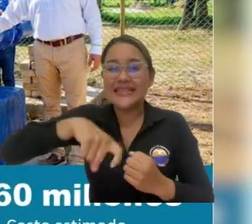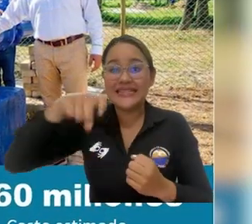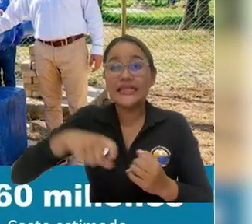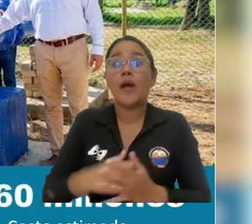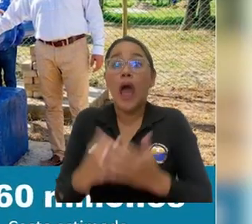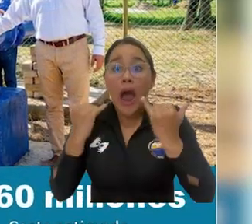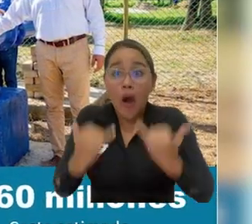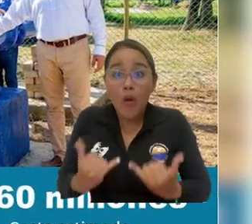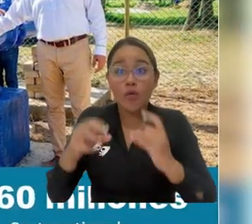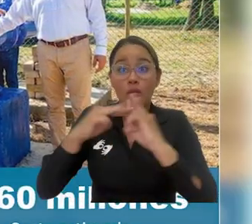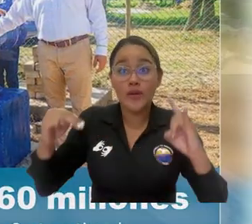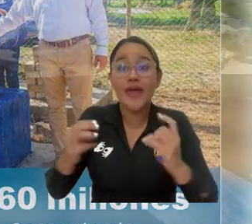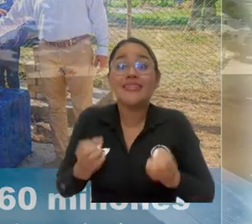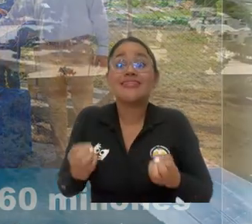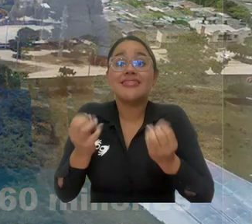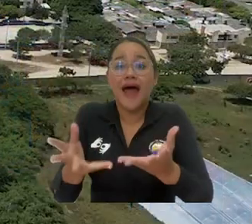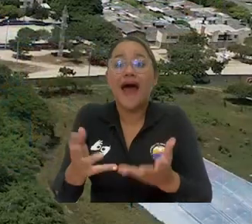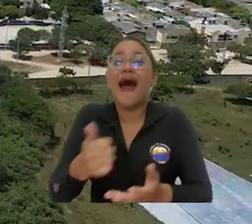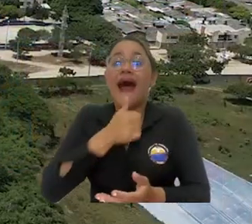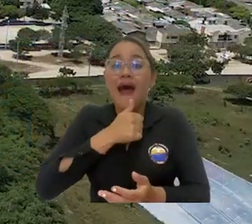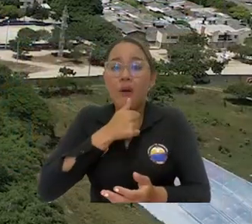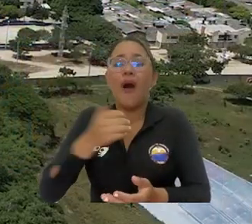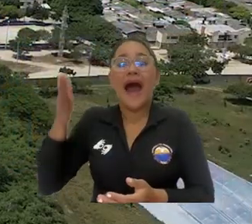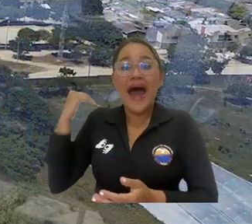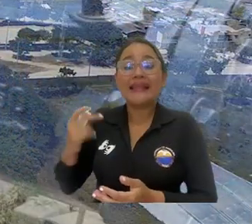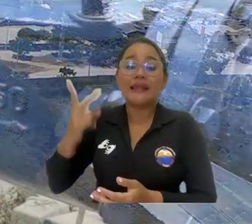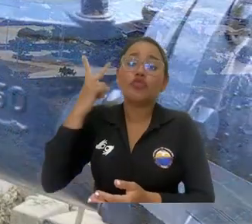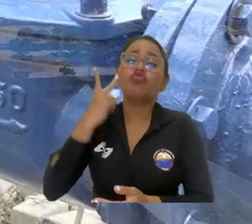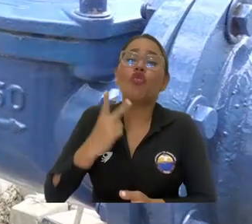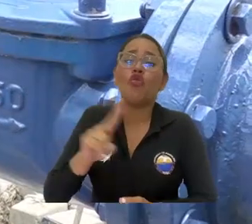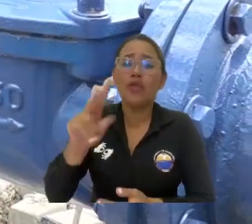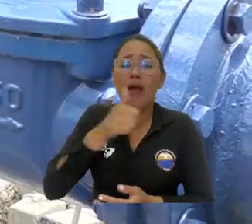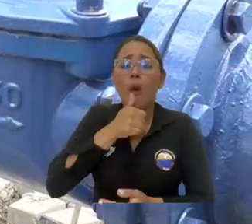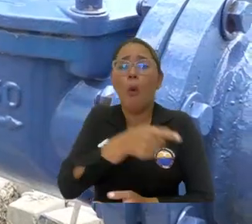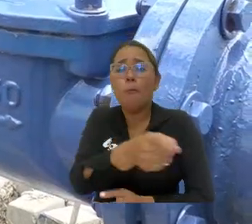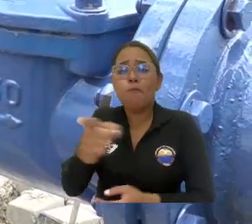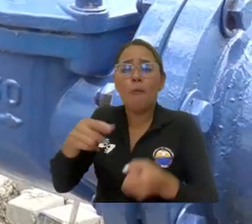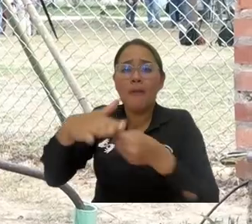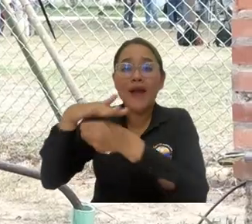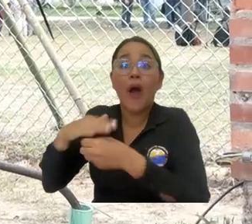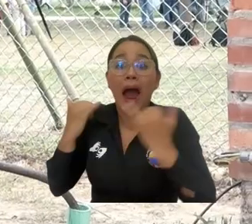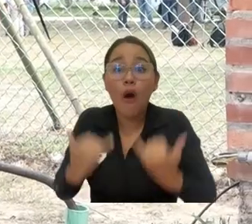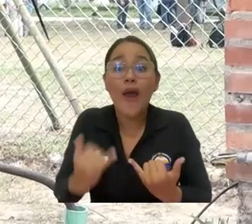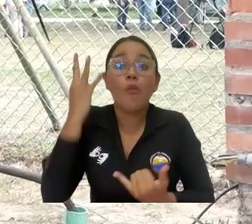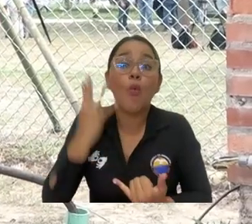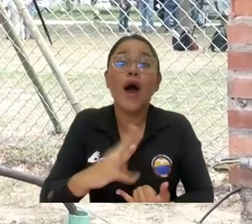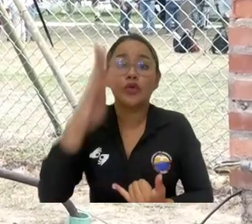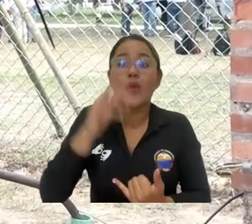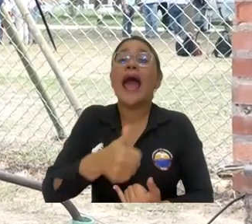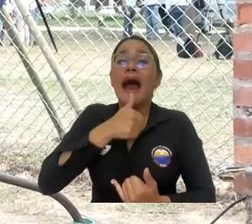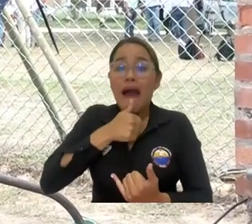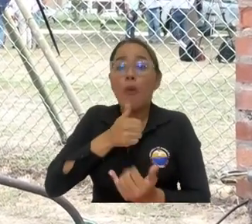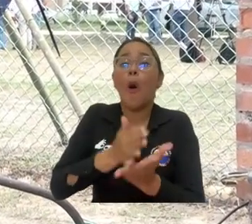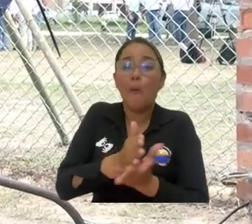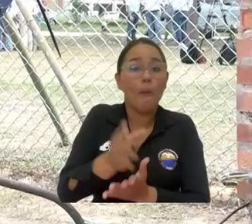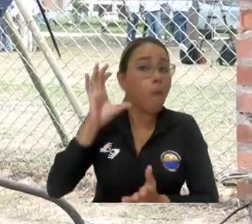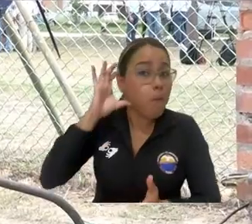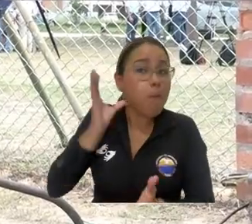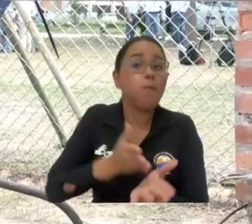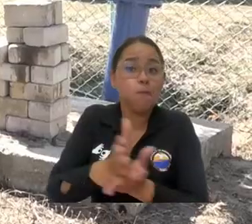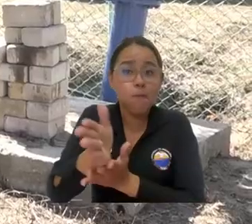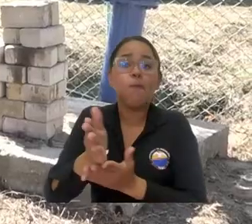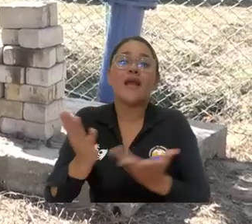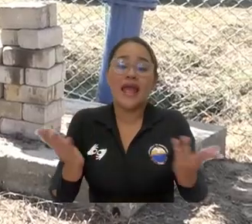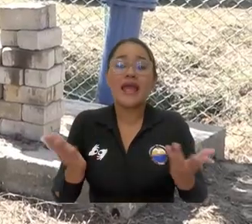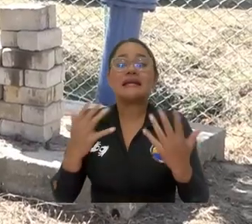segundo. Entonces, con lo que hoy da agua, la Universidad pasaron de tener agua dos días a la semana a tener cuatro. Si ampliamos la operación y el acuerdo con Lesmar es que